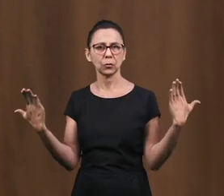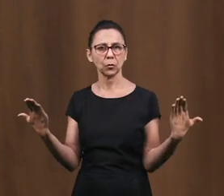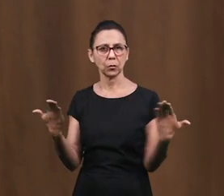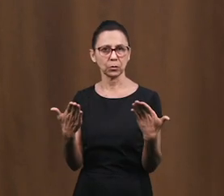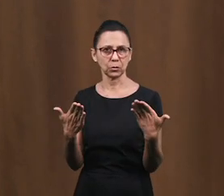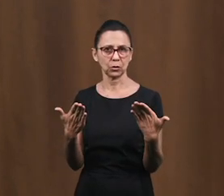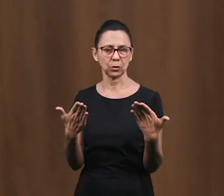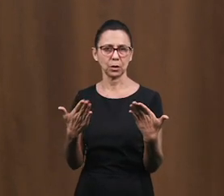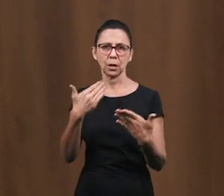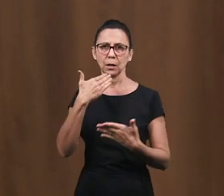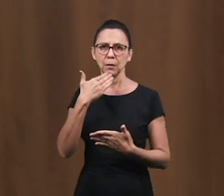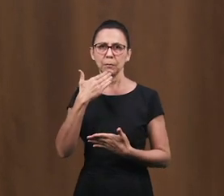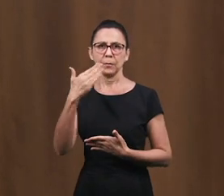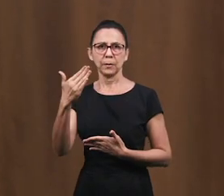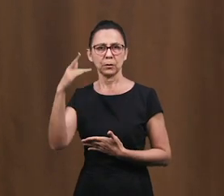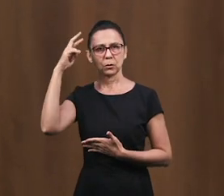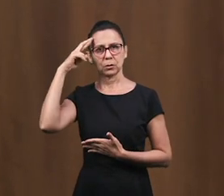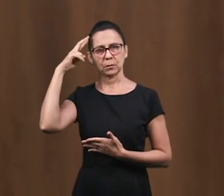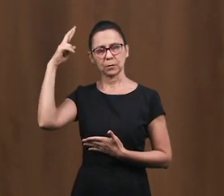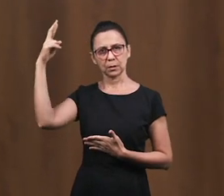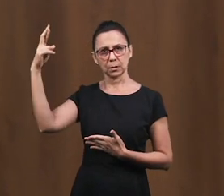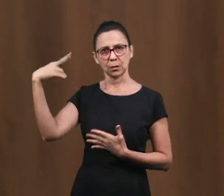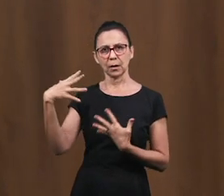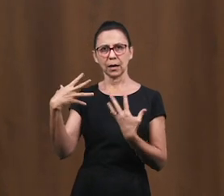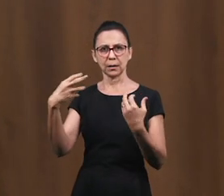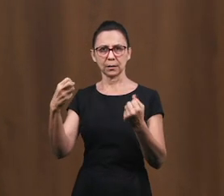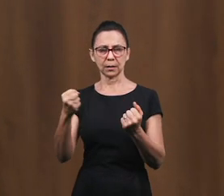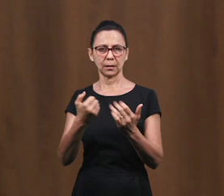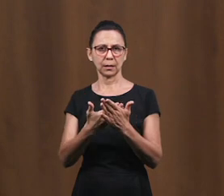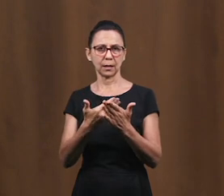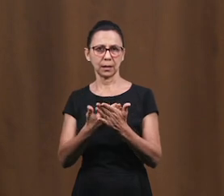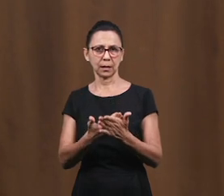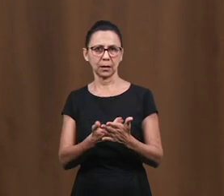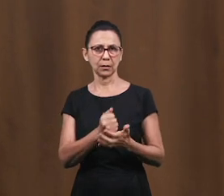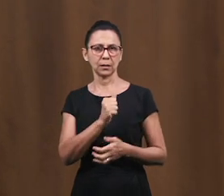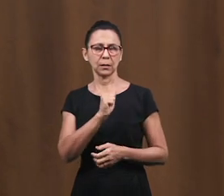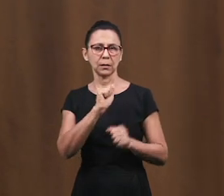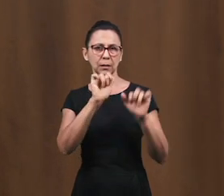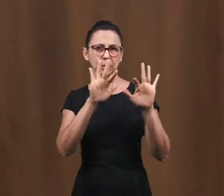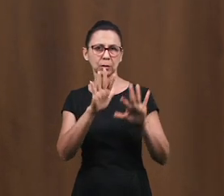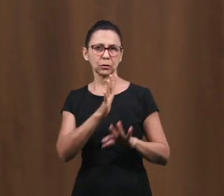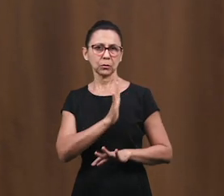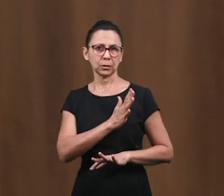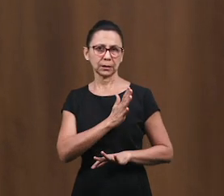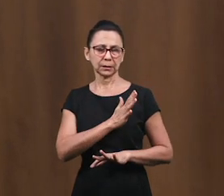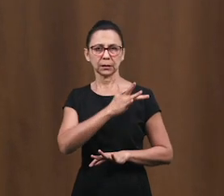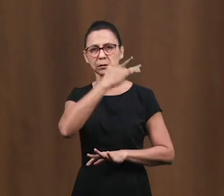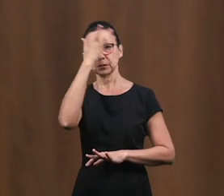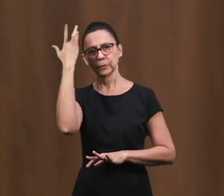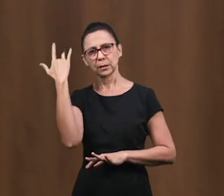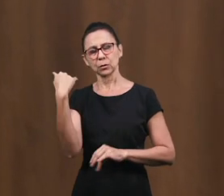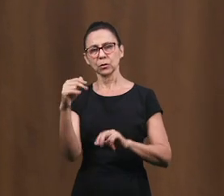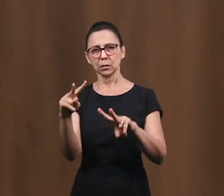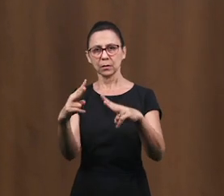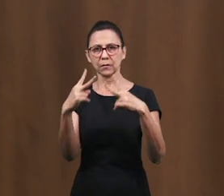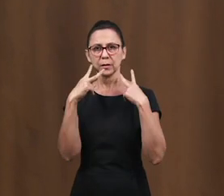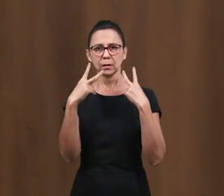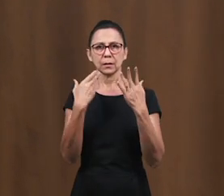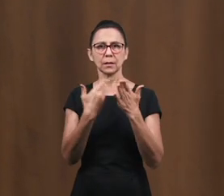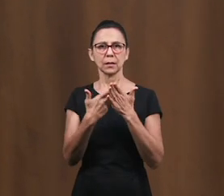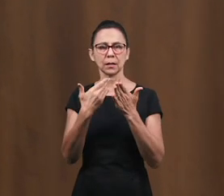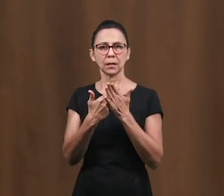enseñó en esta clase Pedimos que el Señor reciba Bendiga los corazones, Señor Que oyeron esta clase